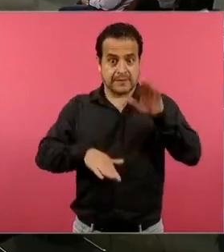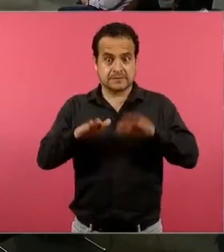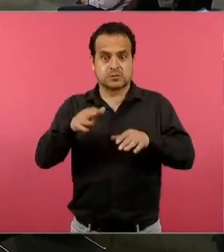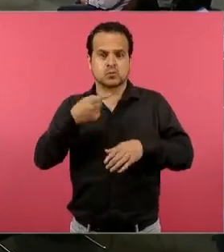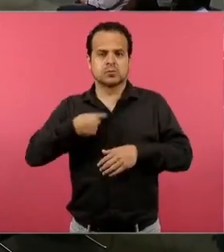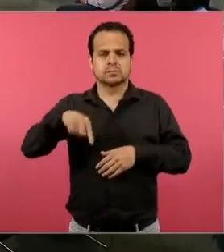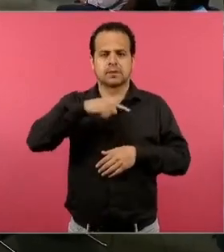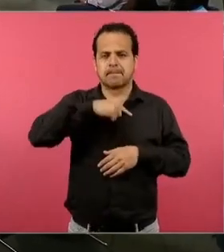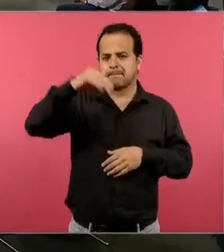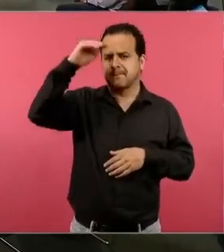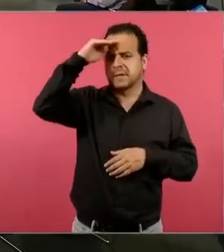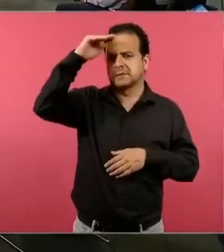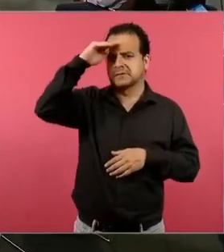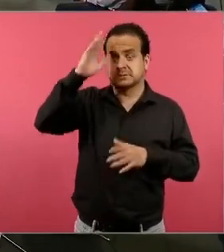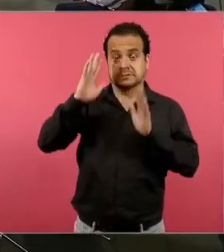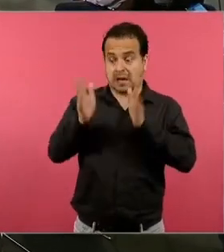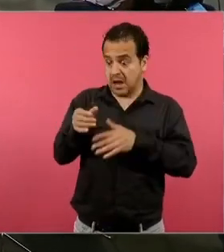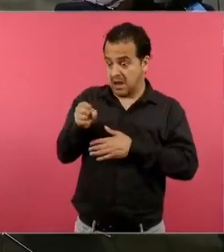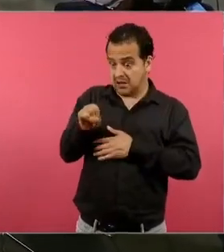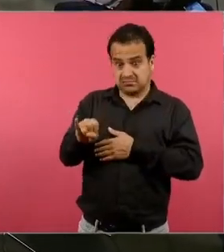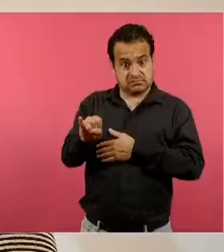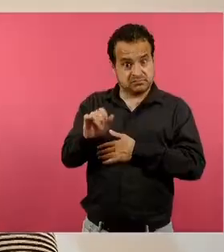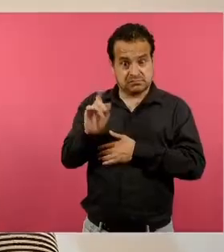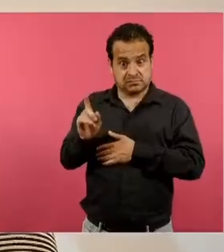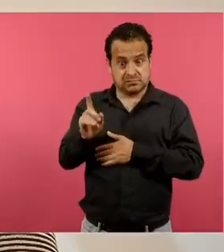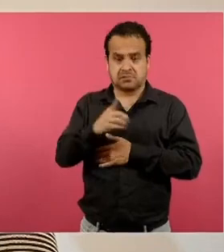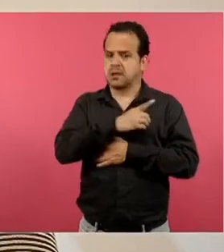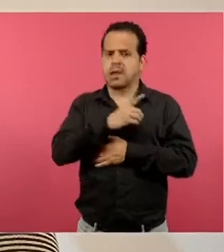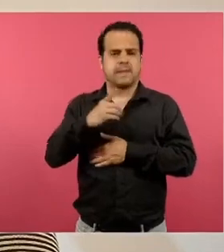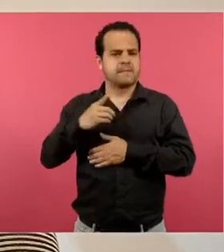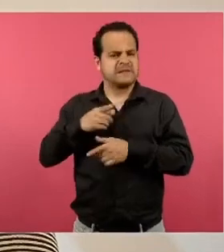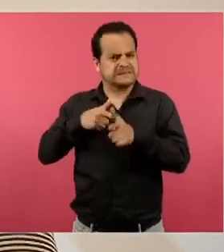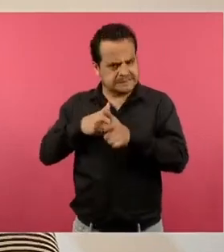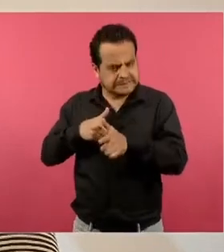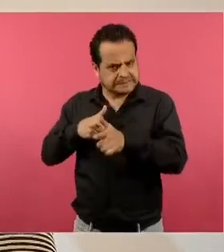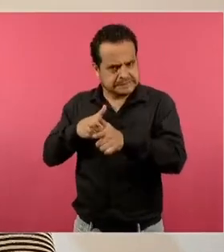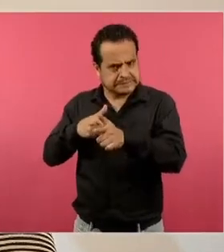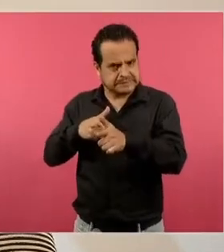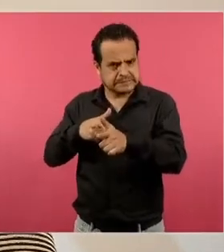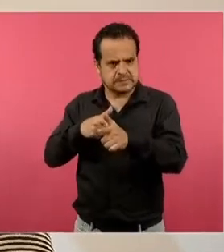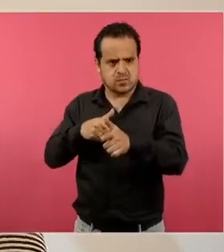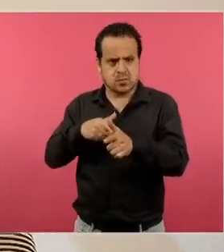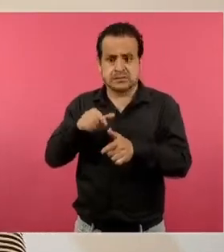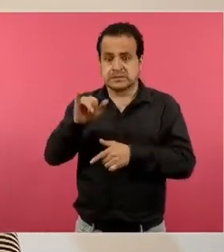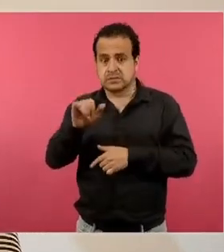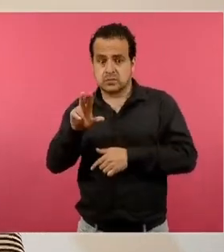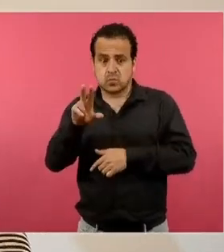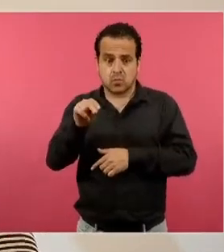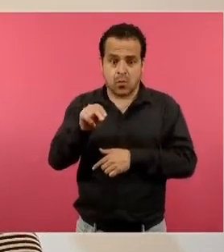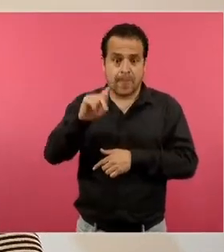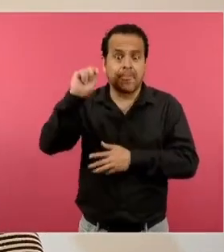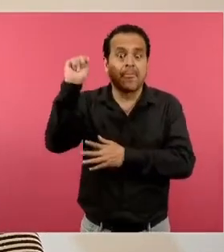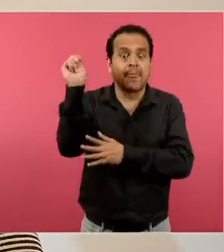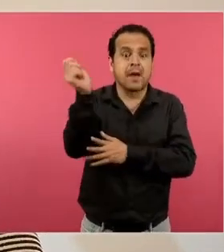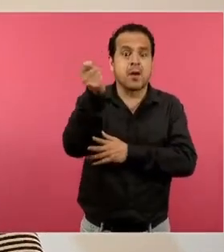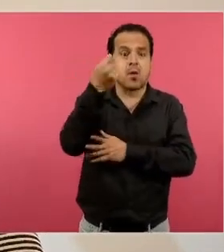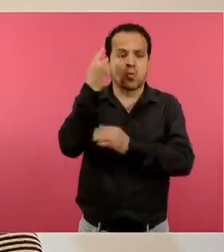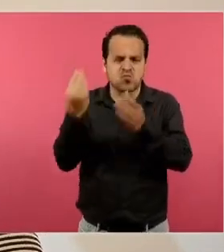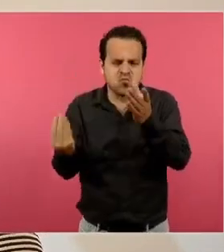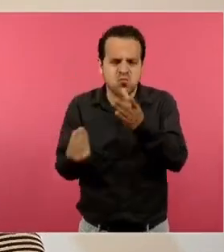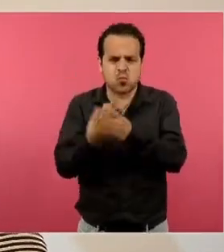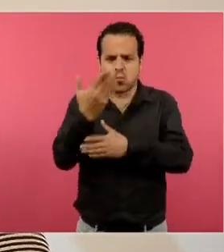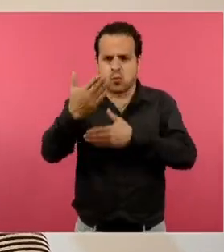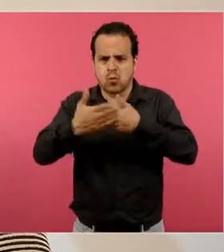investigación educativa, pues es ir mostrando esos avances y por qué ellos fundamentan los cambios que están en el plan de estudios